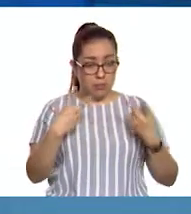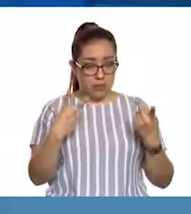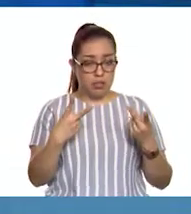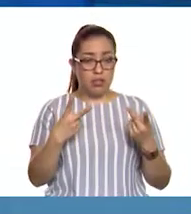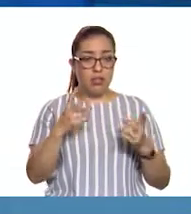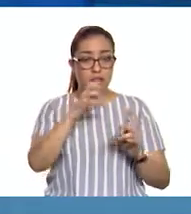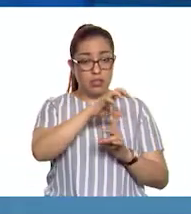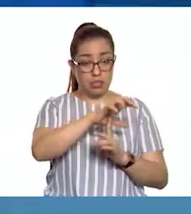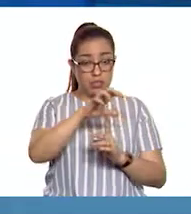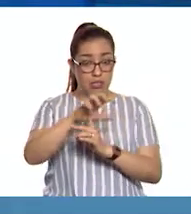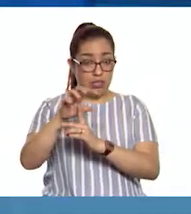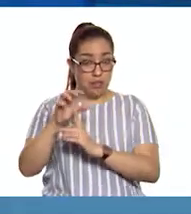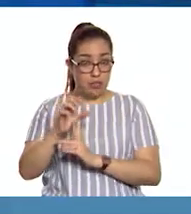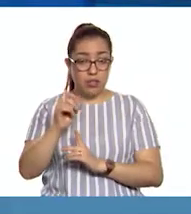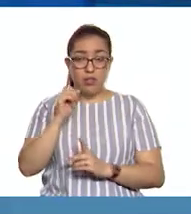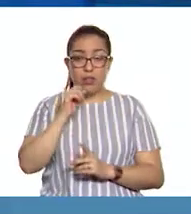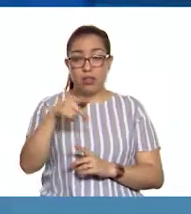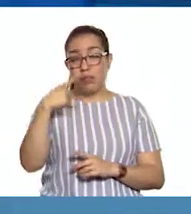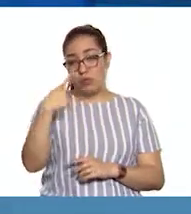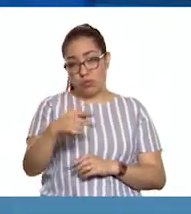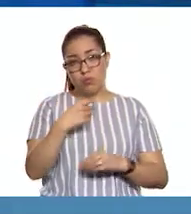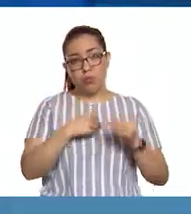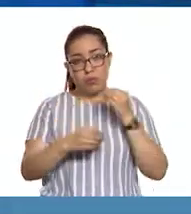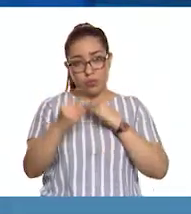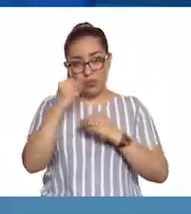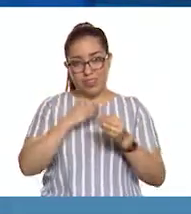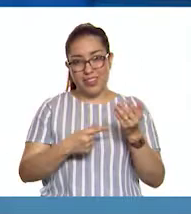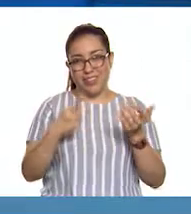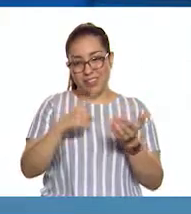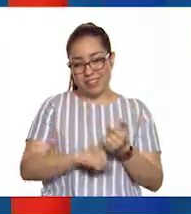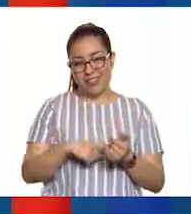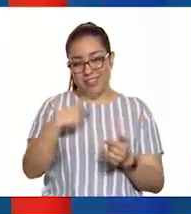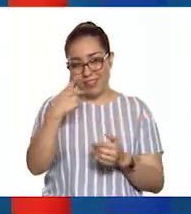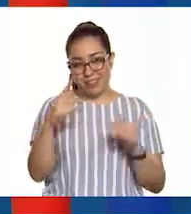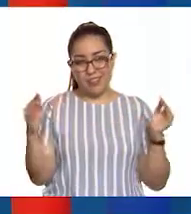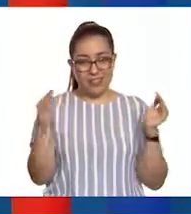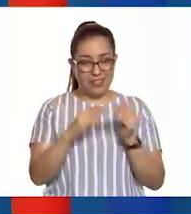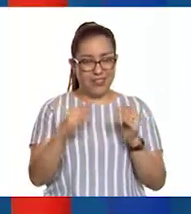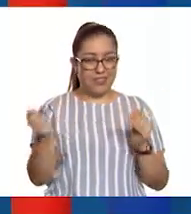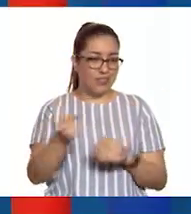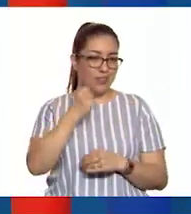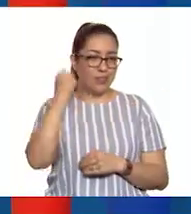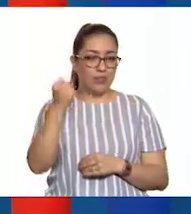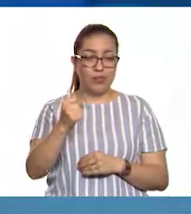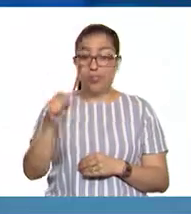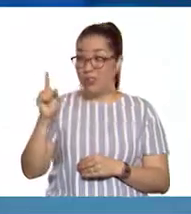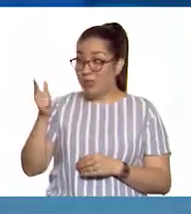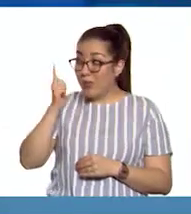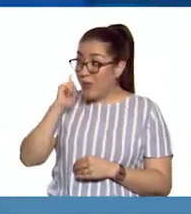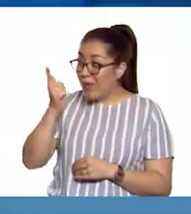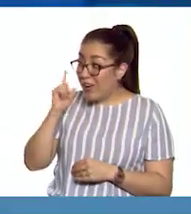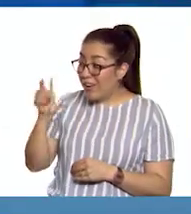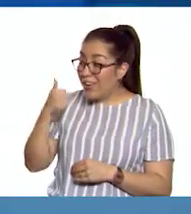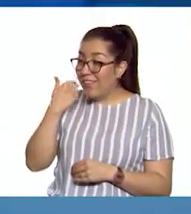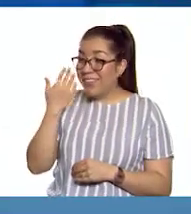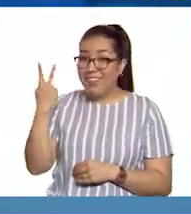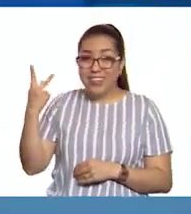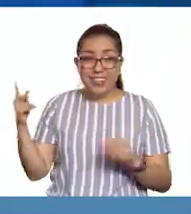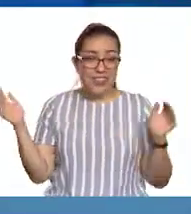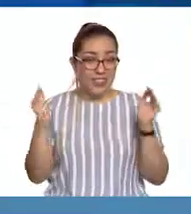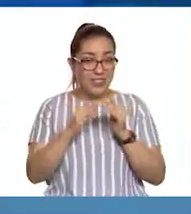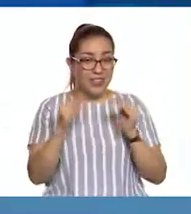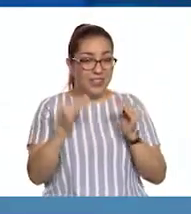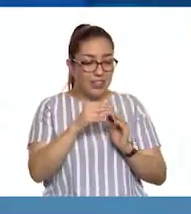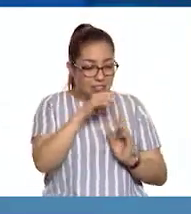de generar sus propios alimentos. Espero, Juan Carlos, que si te animas a cultivar setas, te vaya